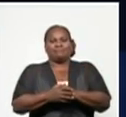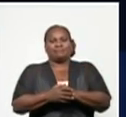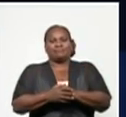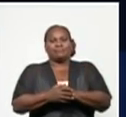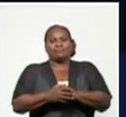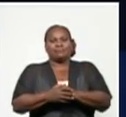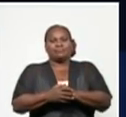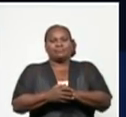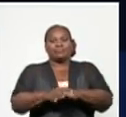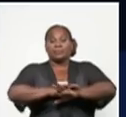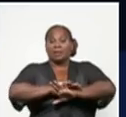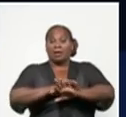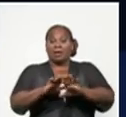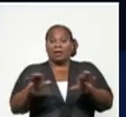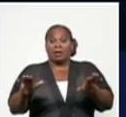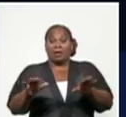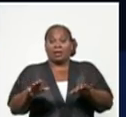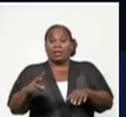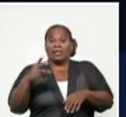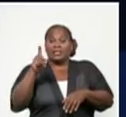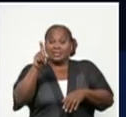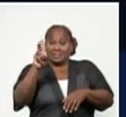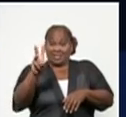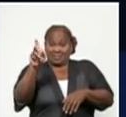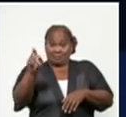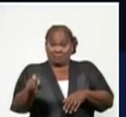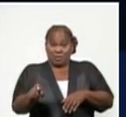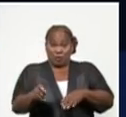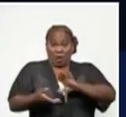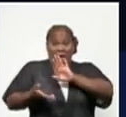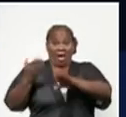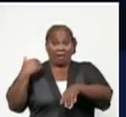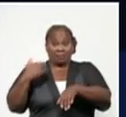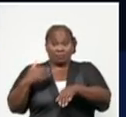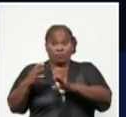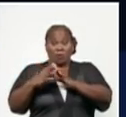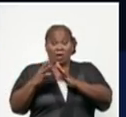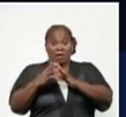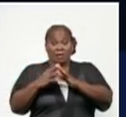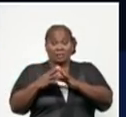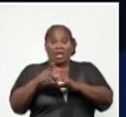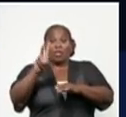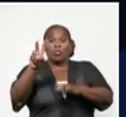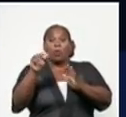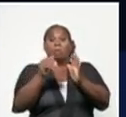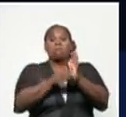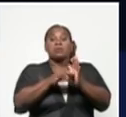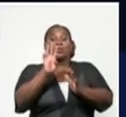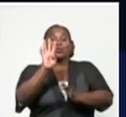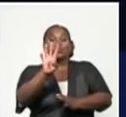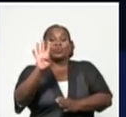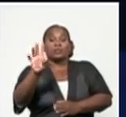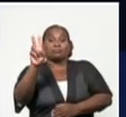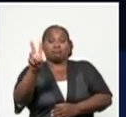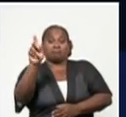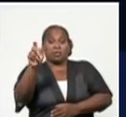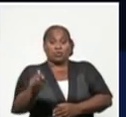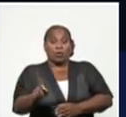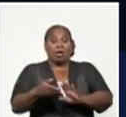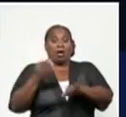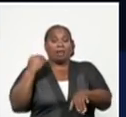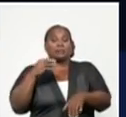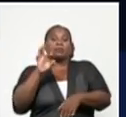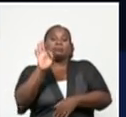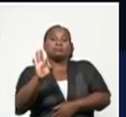Ya con estas 13 altas pues se acumulan 2,442 pacientes, el 85%